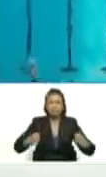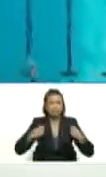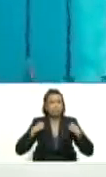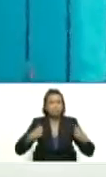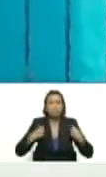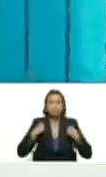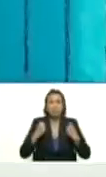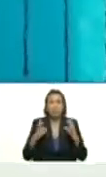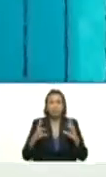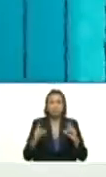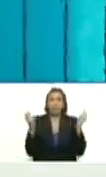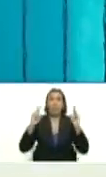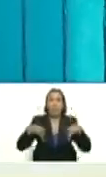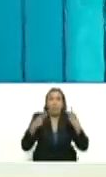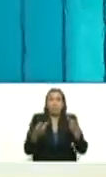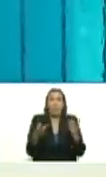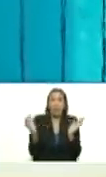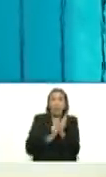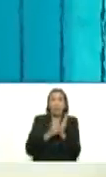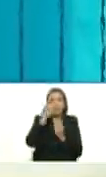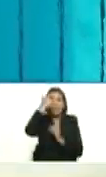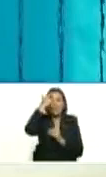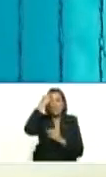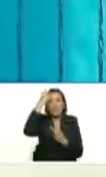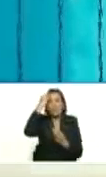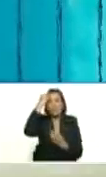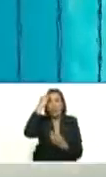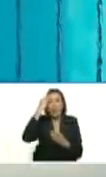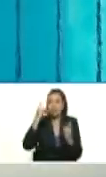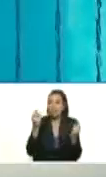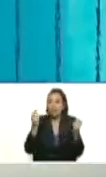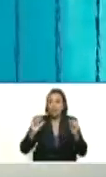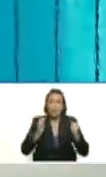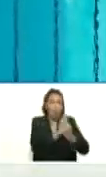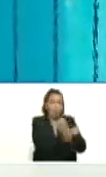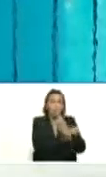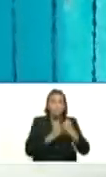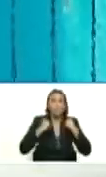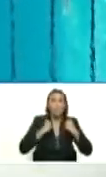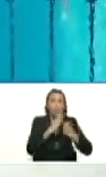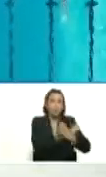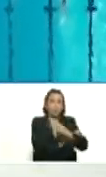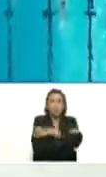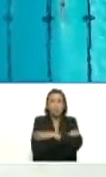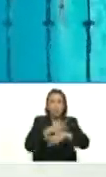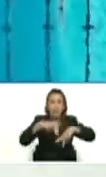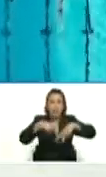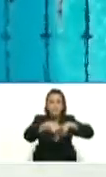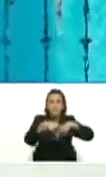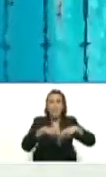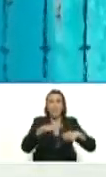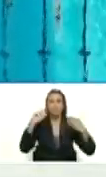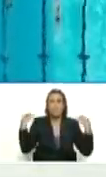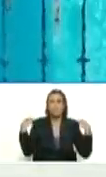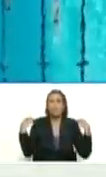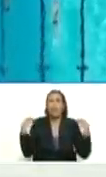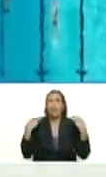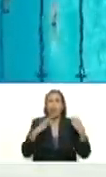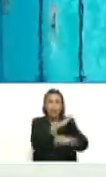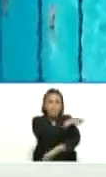pum reconoce se reactiva el músculo de la pierna de la espalda del brazo